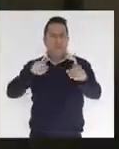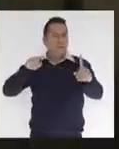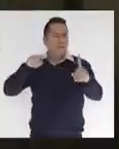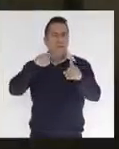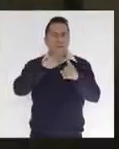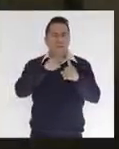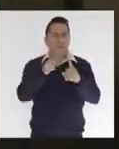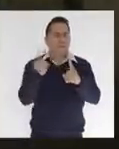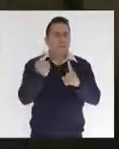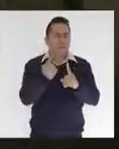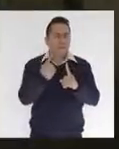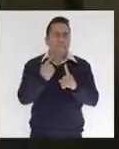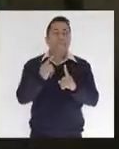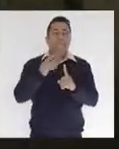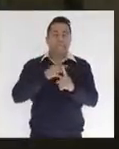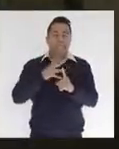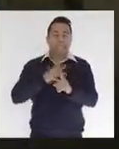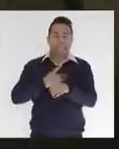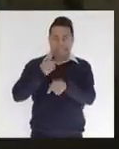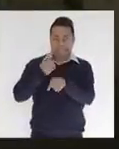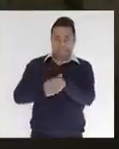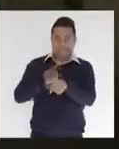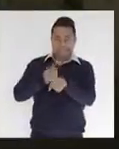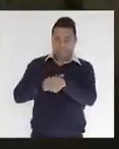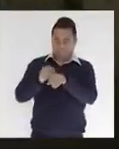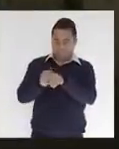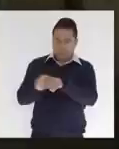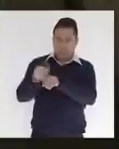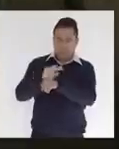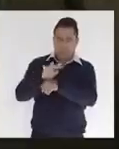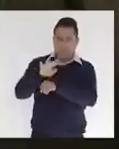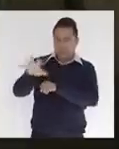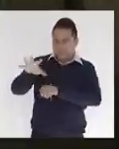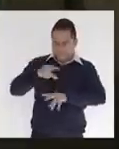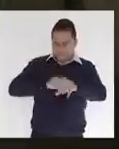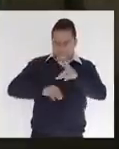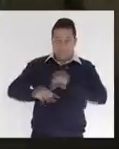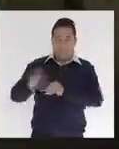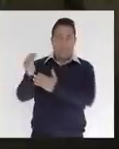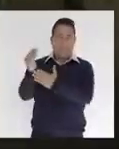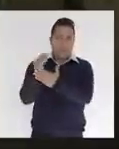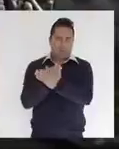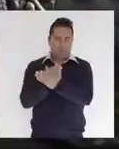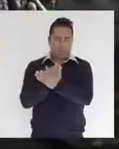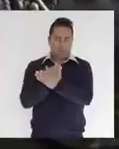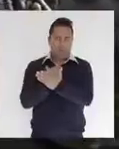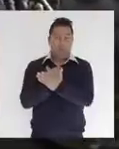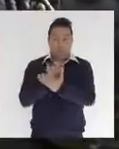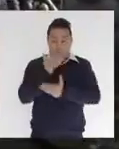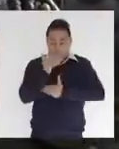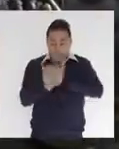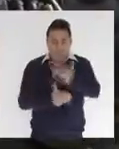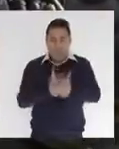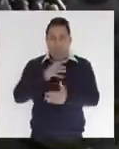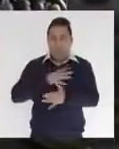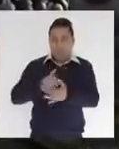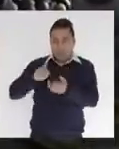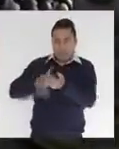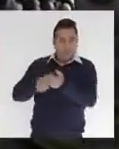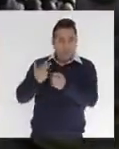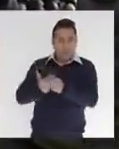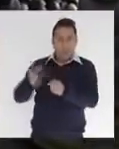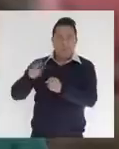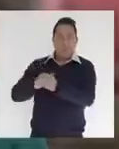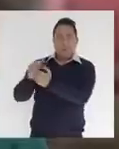principal es disminuir los contagios por COVID-19 y con ello disminuir el número de